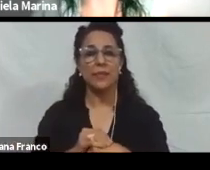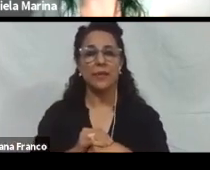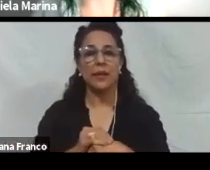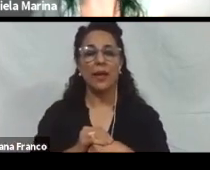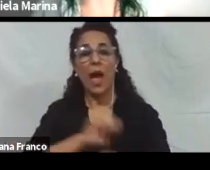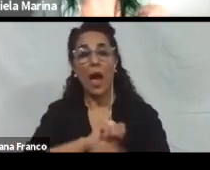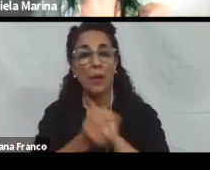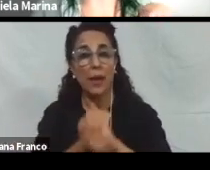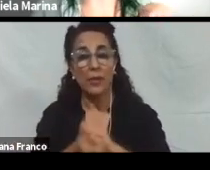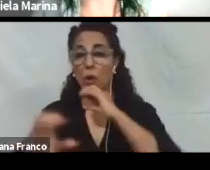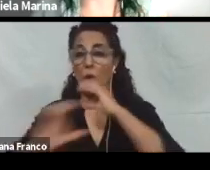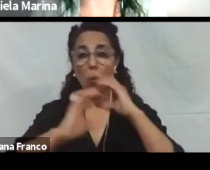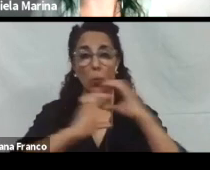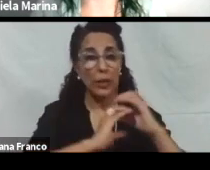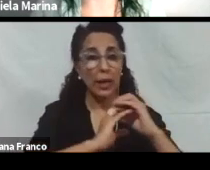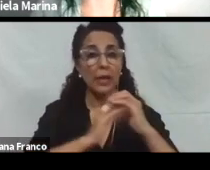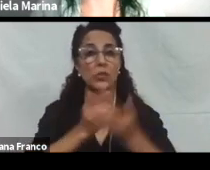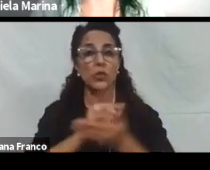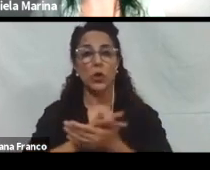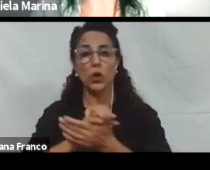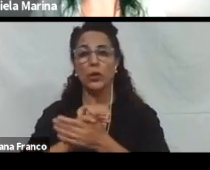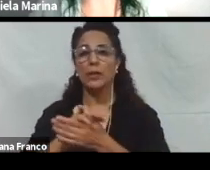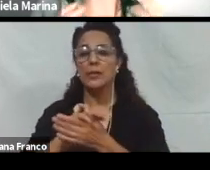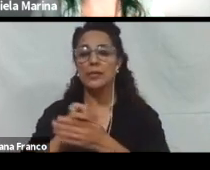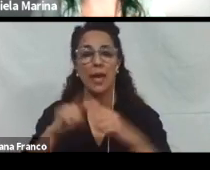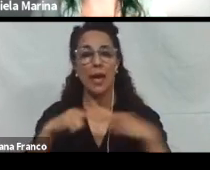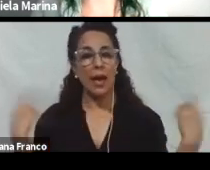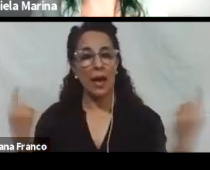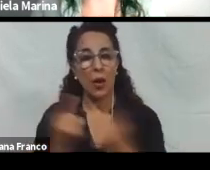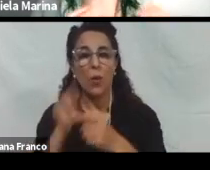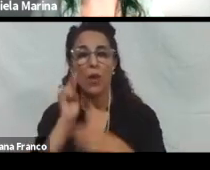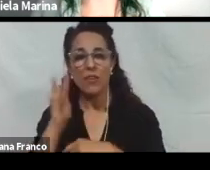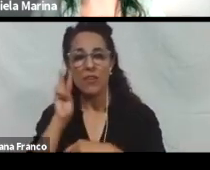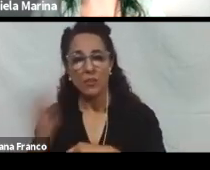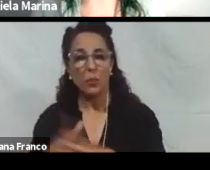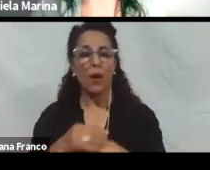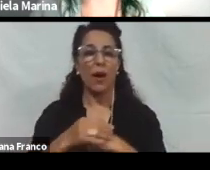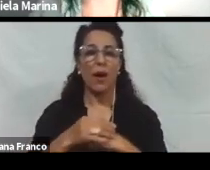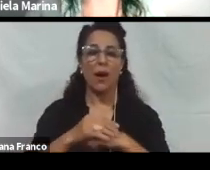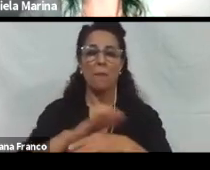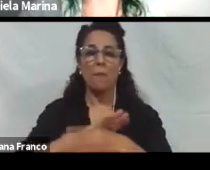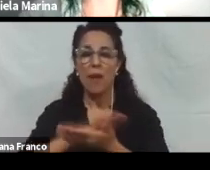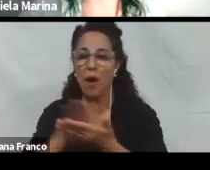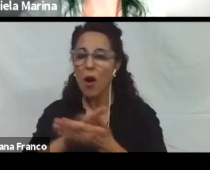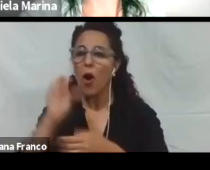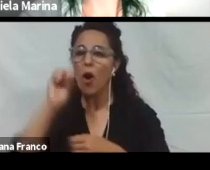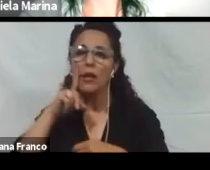comunicación, plataformas online educativas, documentos digitales en diferentes formatos, etc.